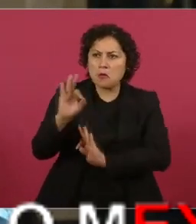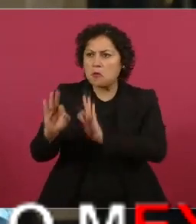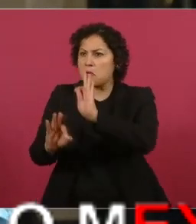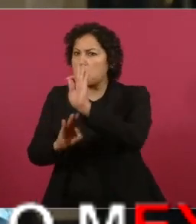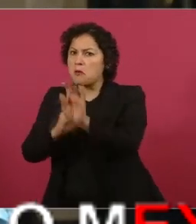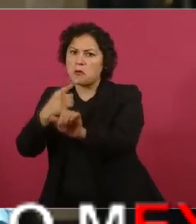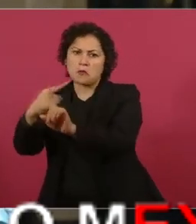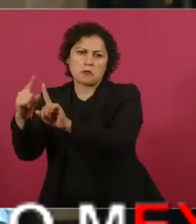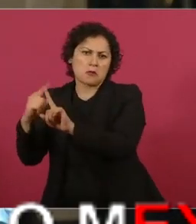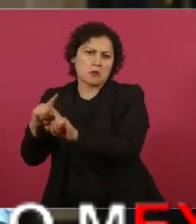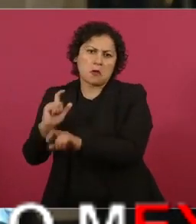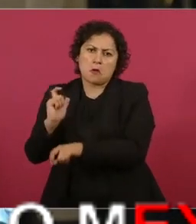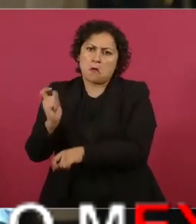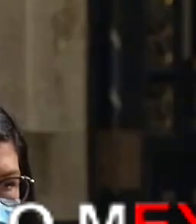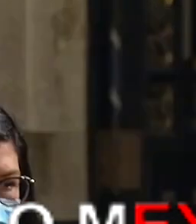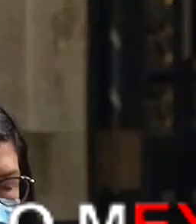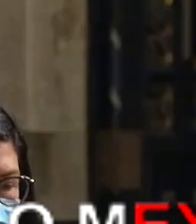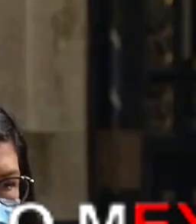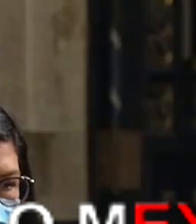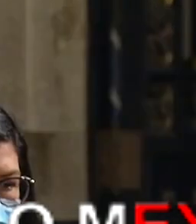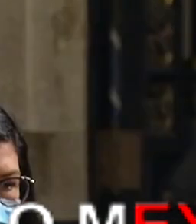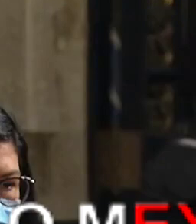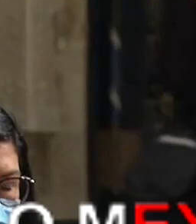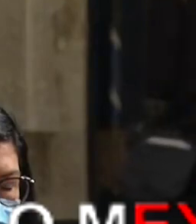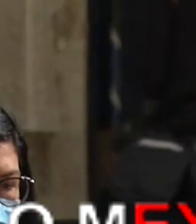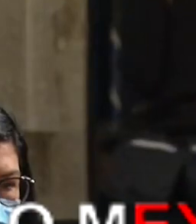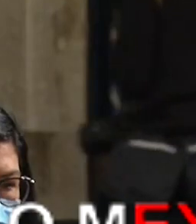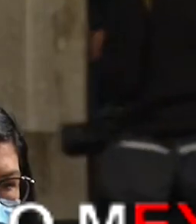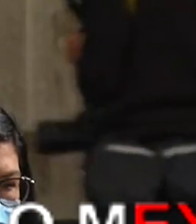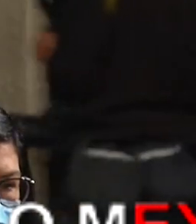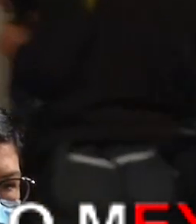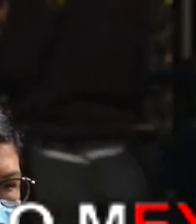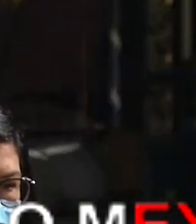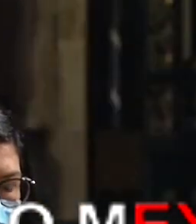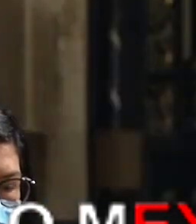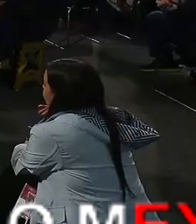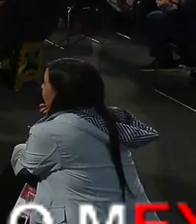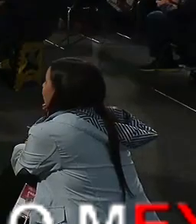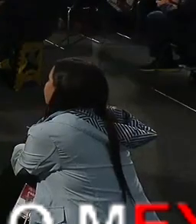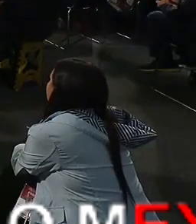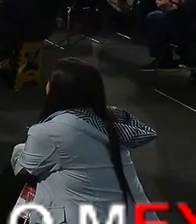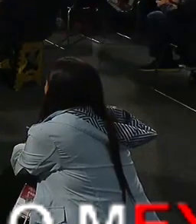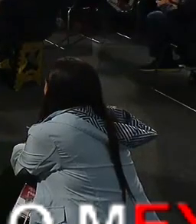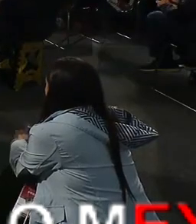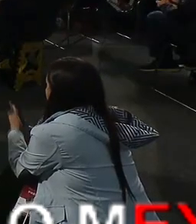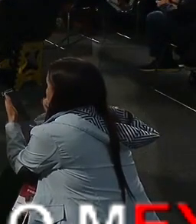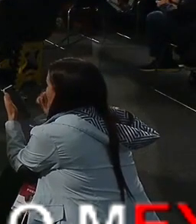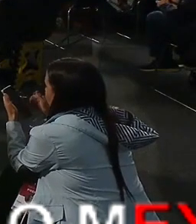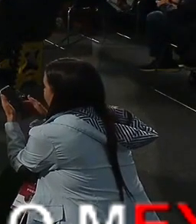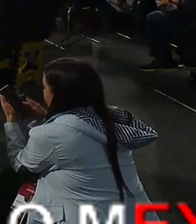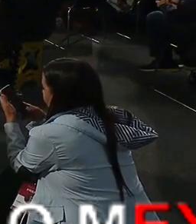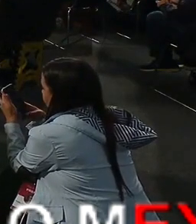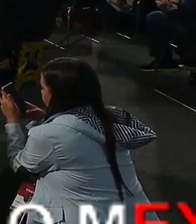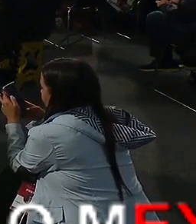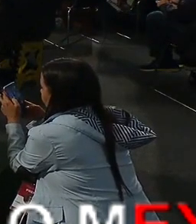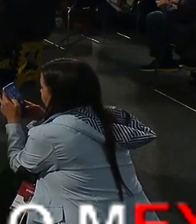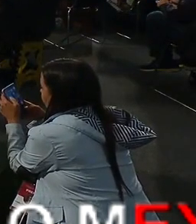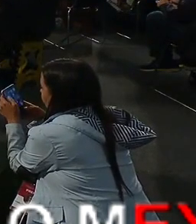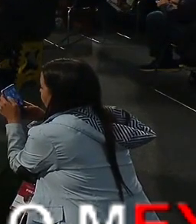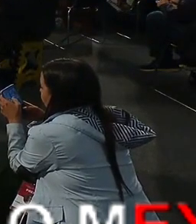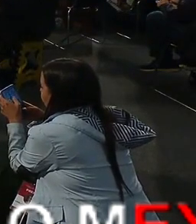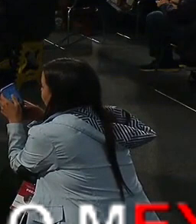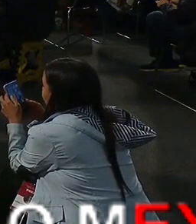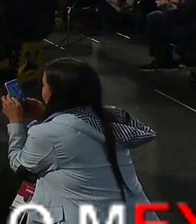entonces se ha hecho una deuda y esto es hasta el dos mil treinta y nueve, o sea, sigue